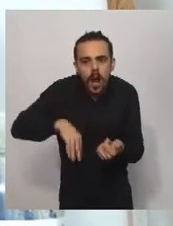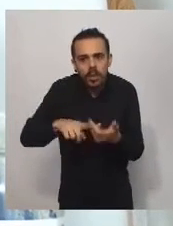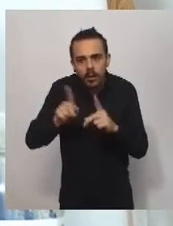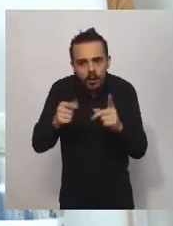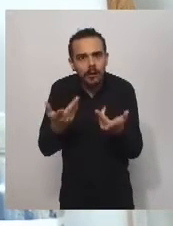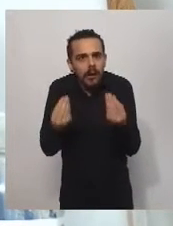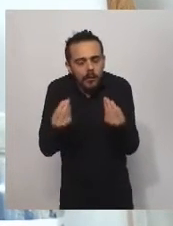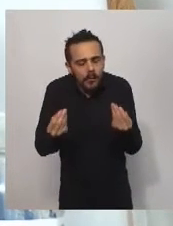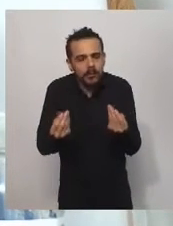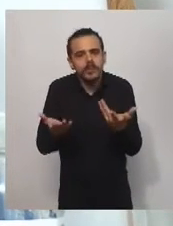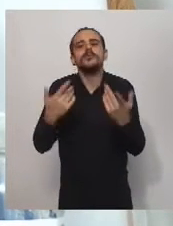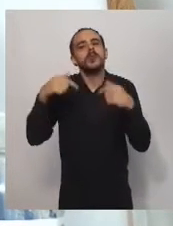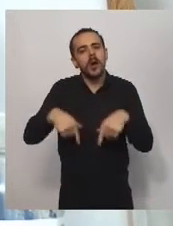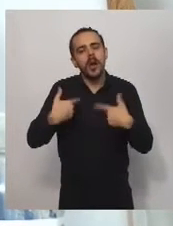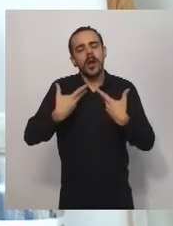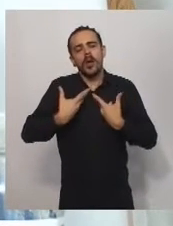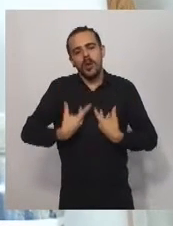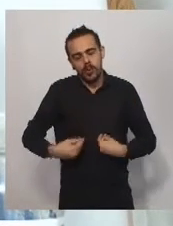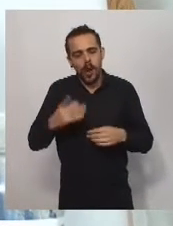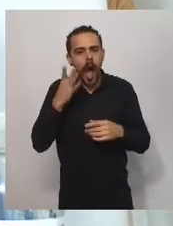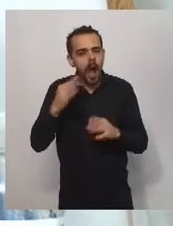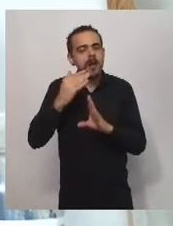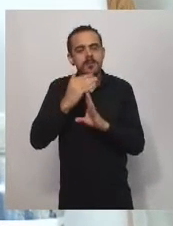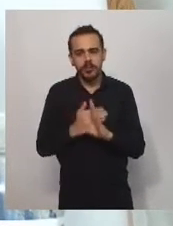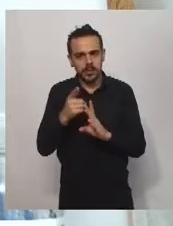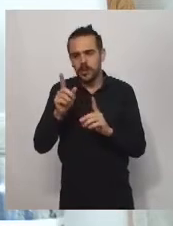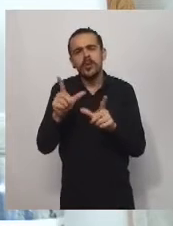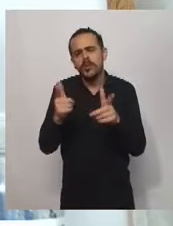se van a suspender, no se van a cortar los servicios